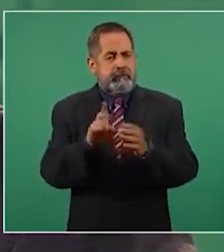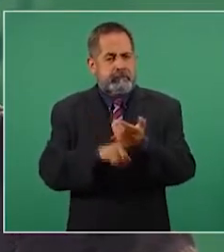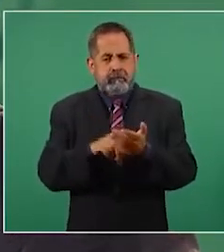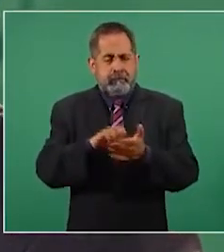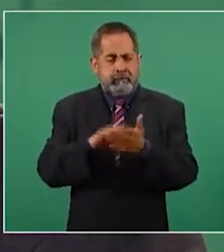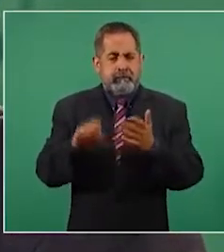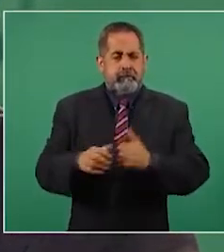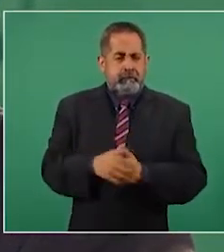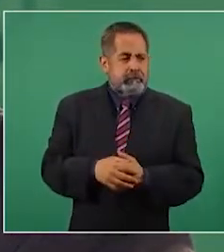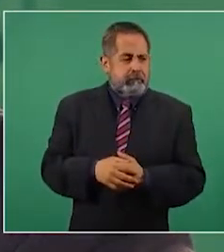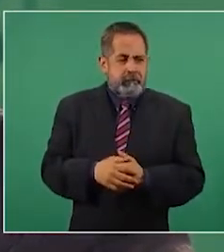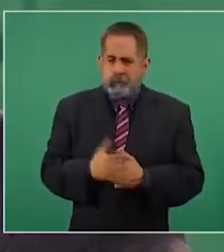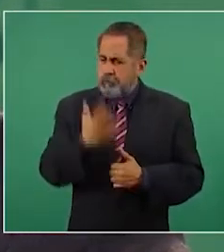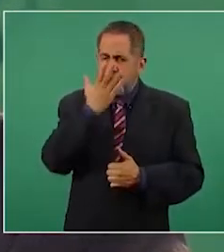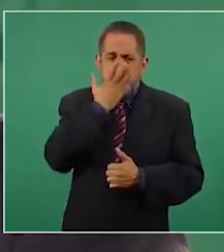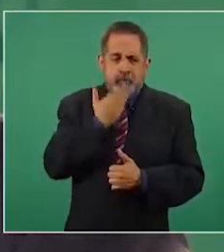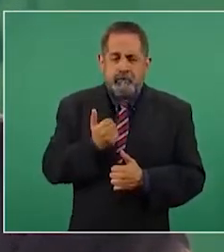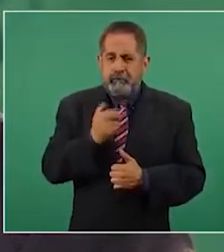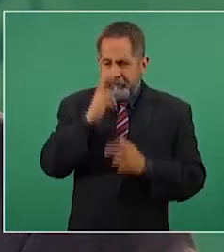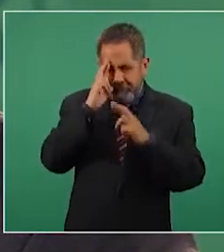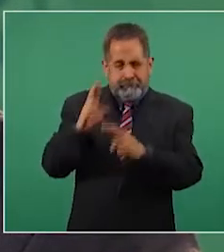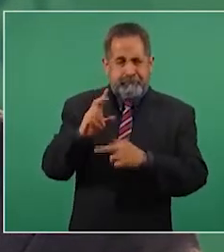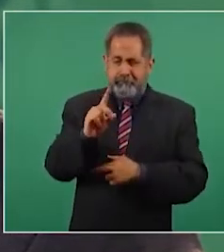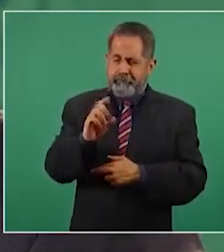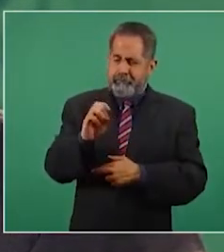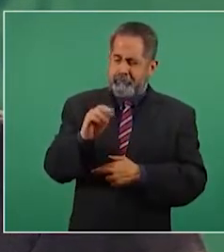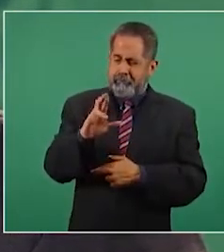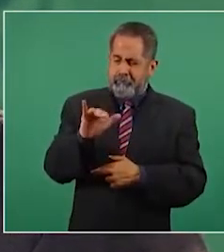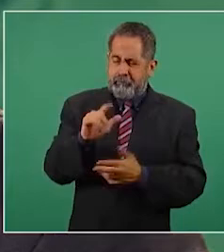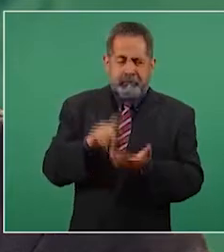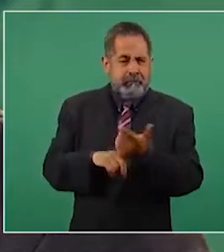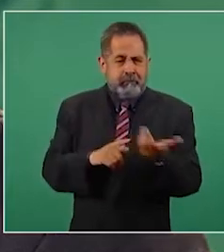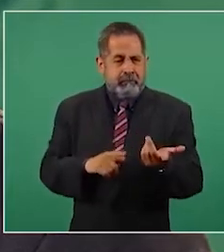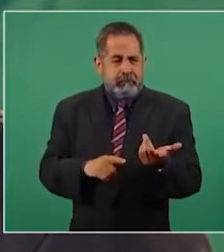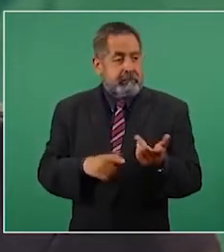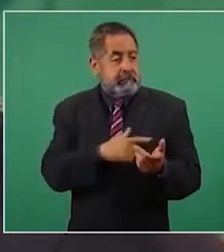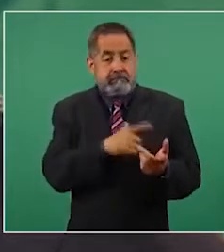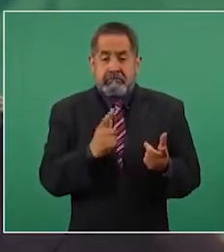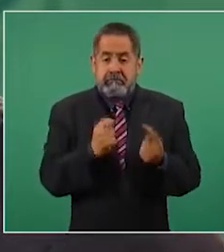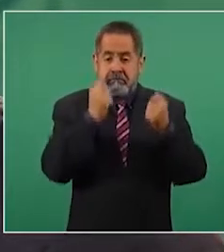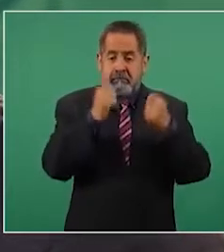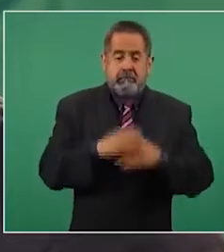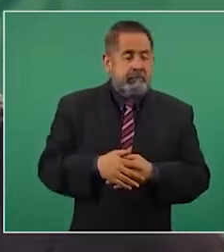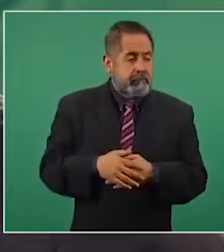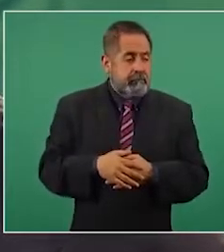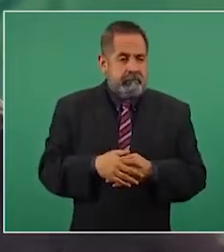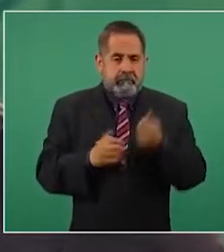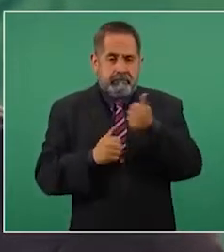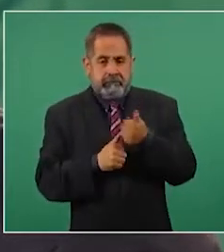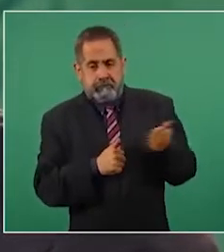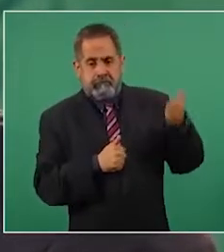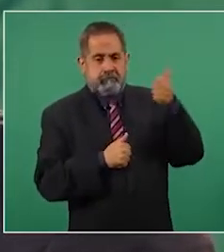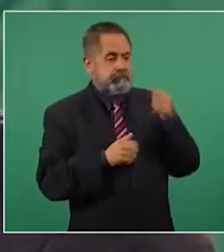antidemocrática se decida arriba